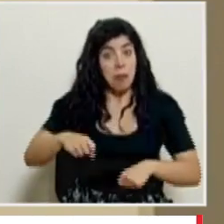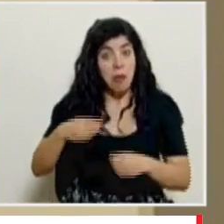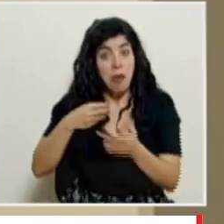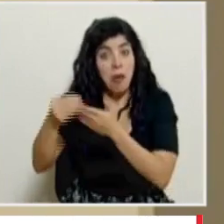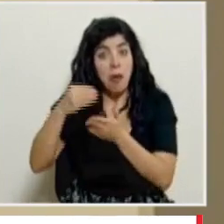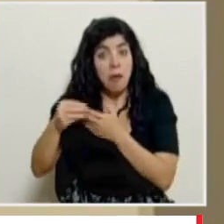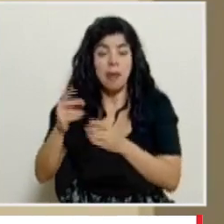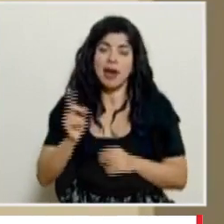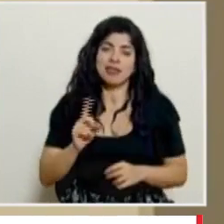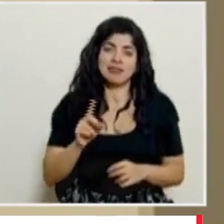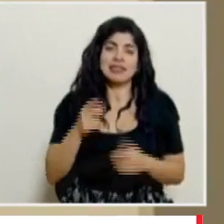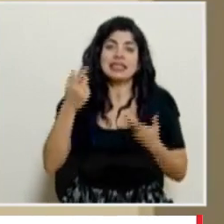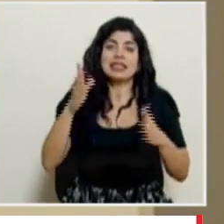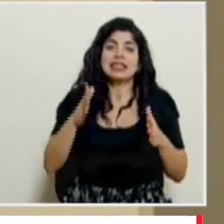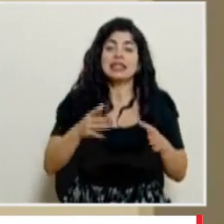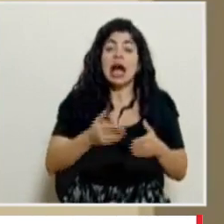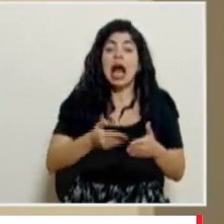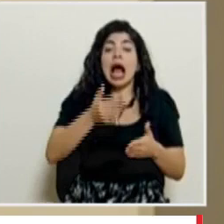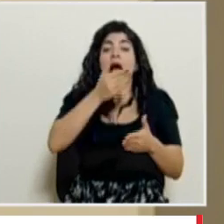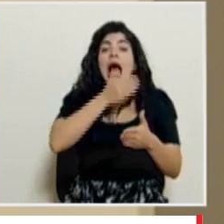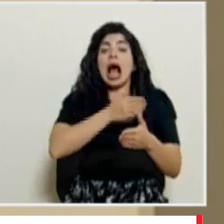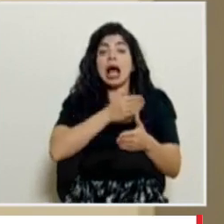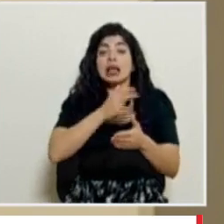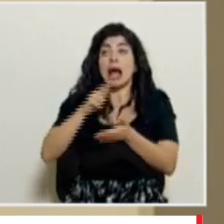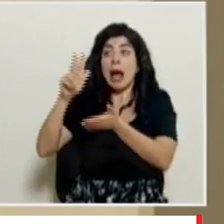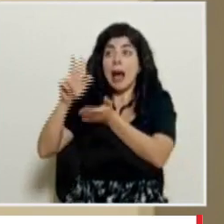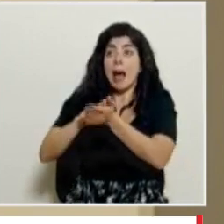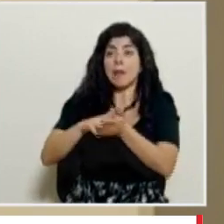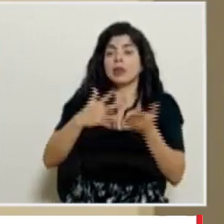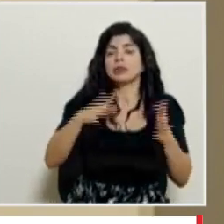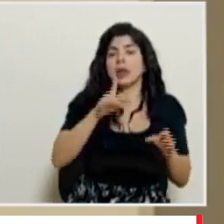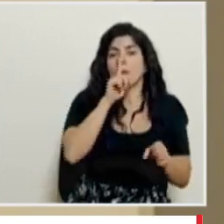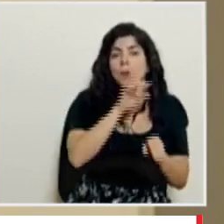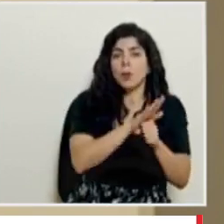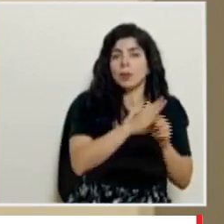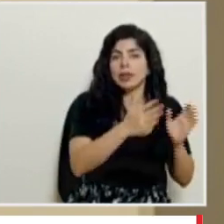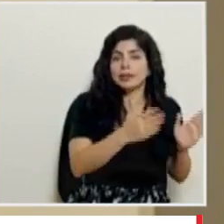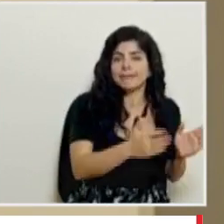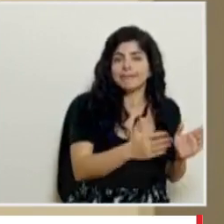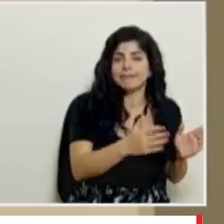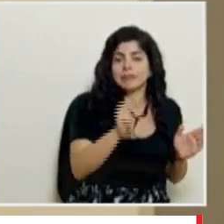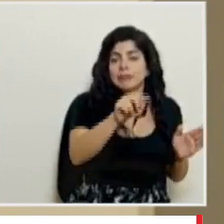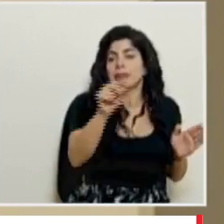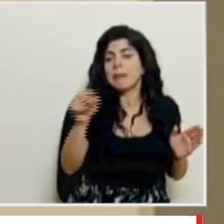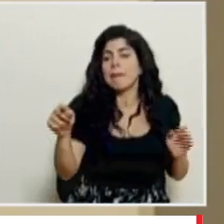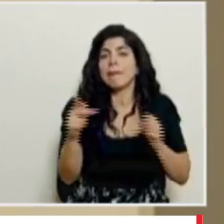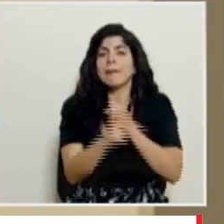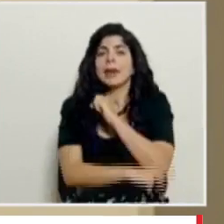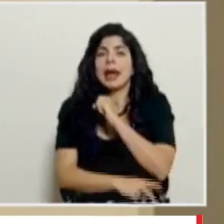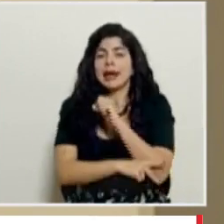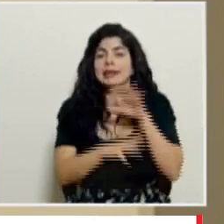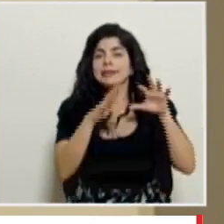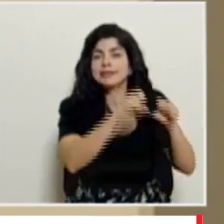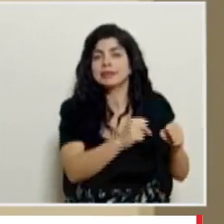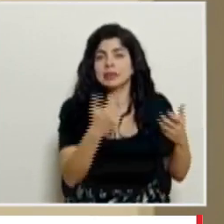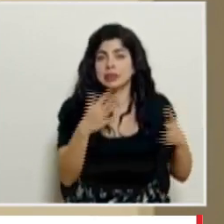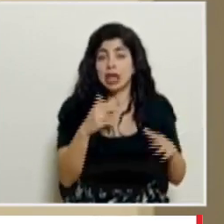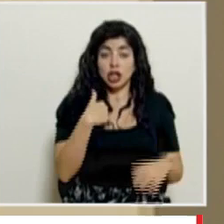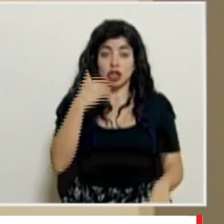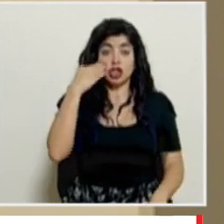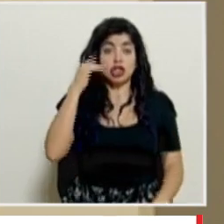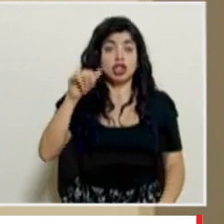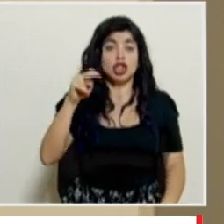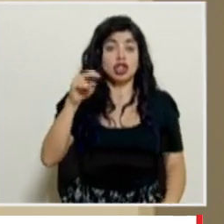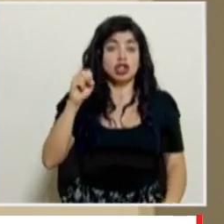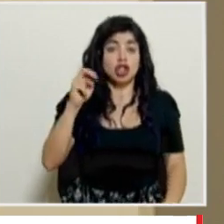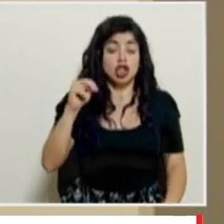diferentes países muchos ya tienen compromisos previos incluso de que sea aprobada para algunos países o algunos mecanismos incluso yo sé que Johnson y Johnson han estado